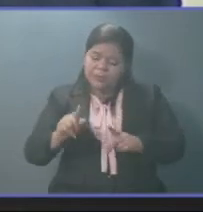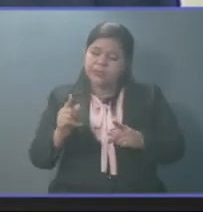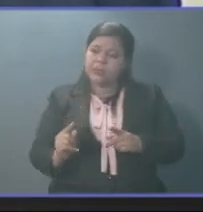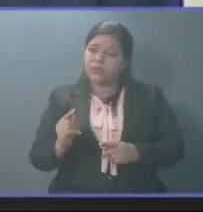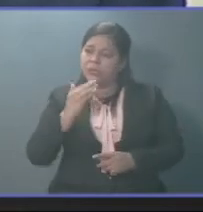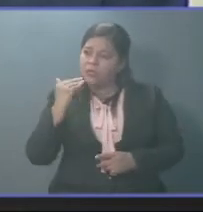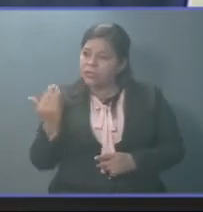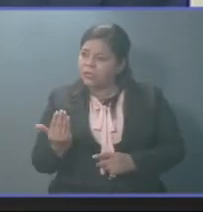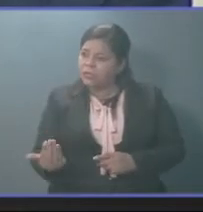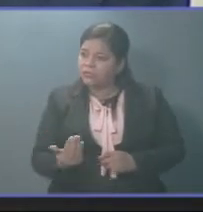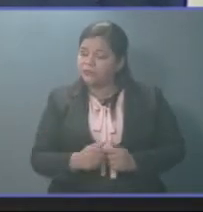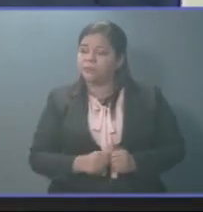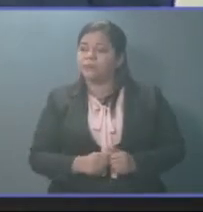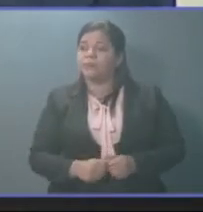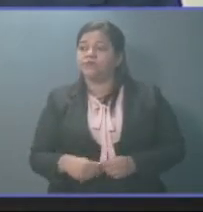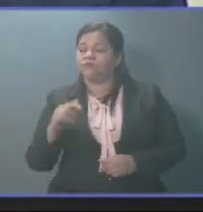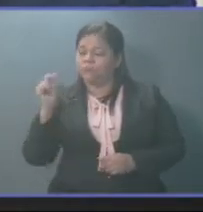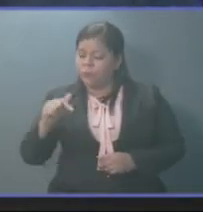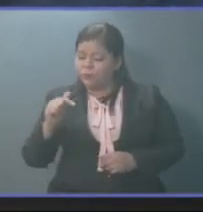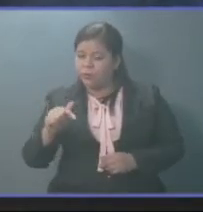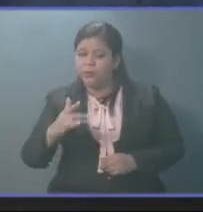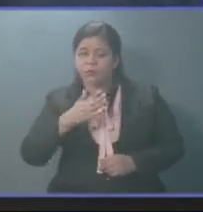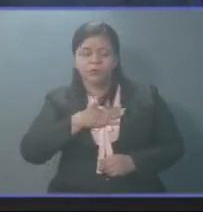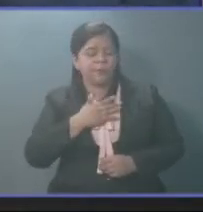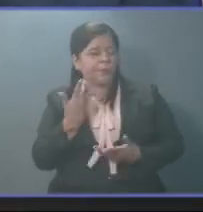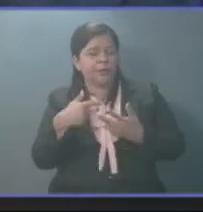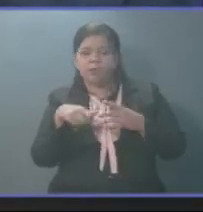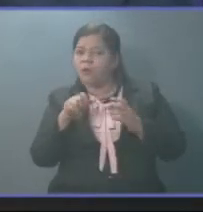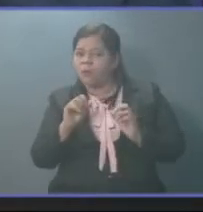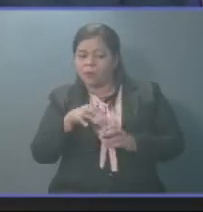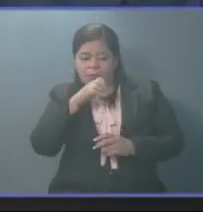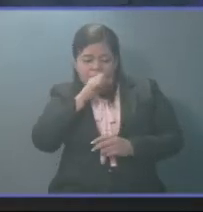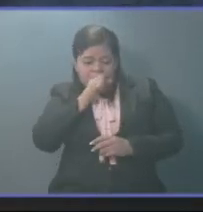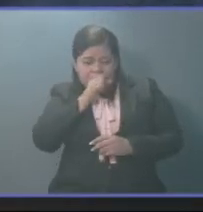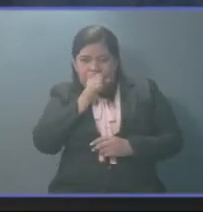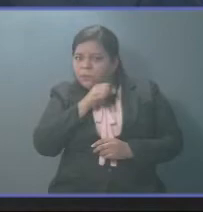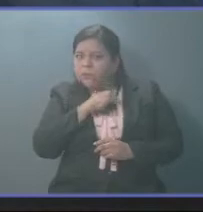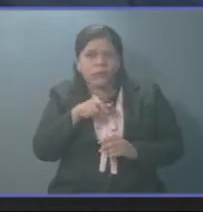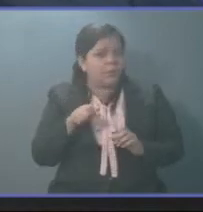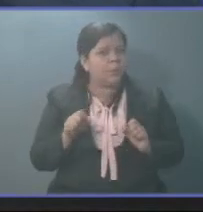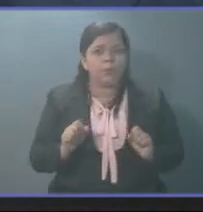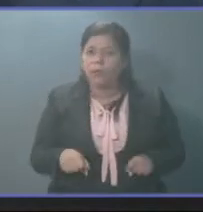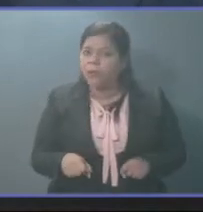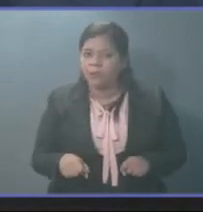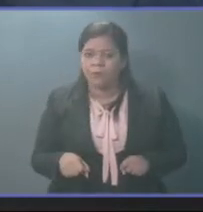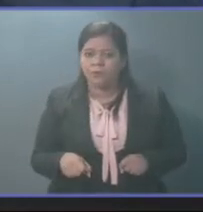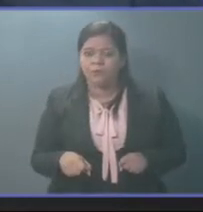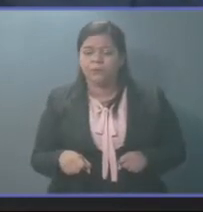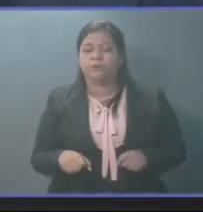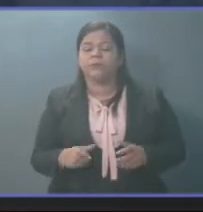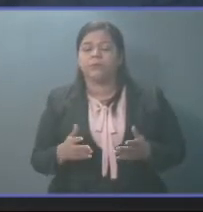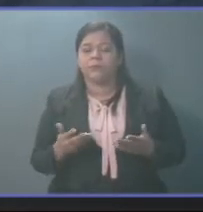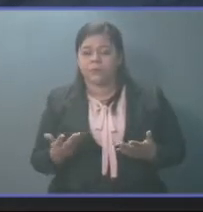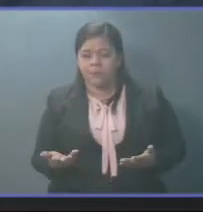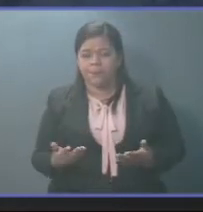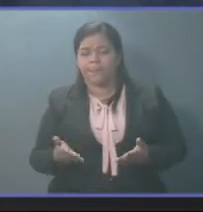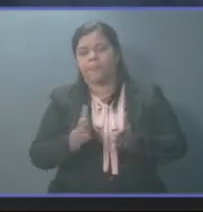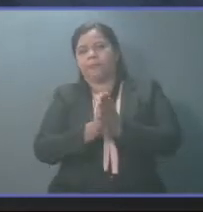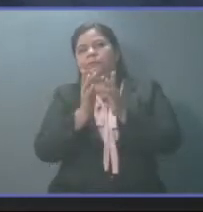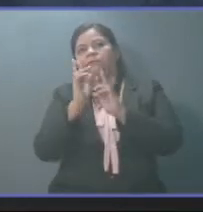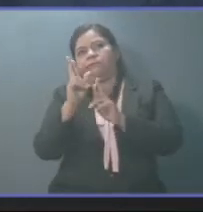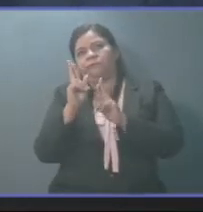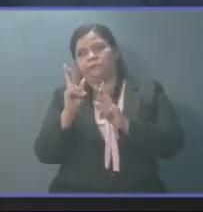Es por eso que no me pude quedar sin participar en este recomendable. Ojalá